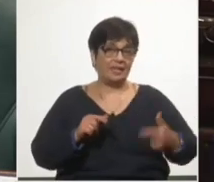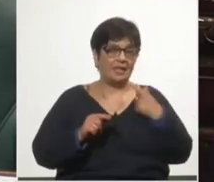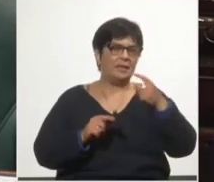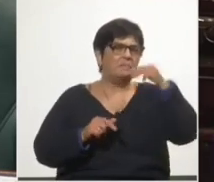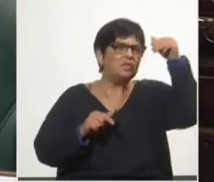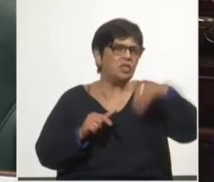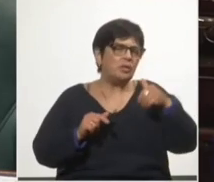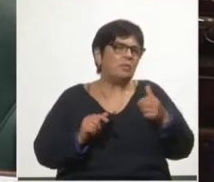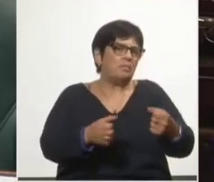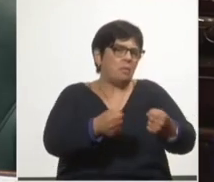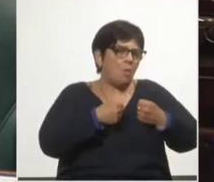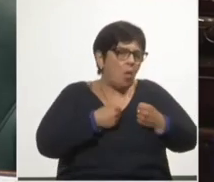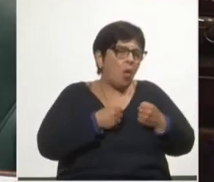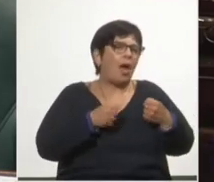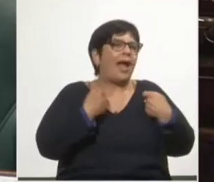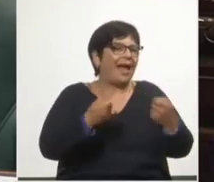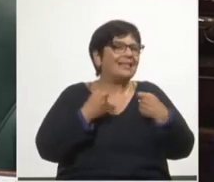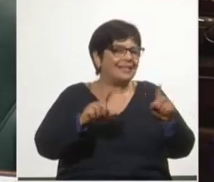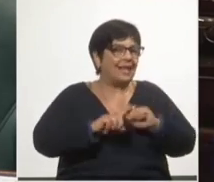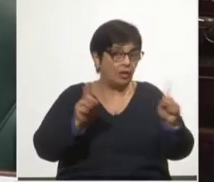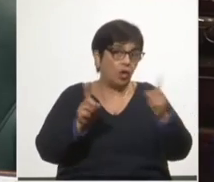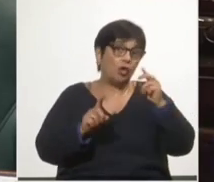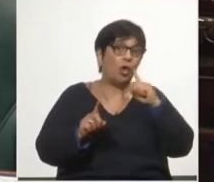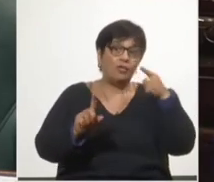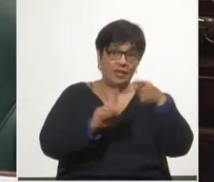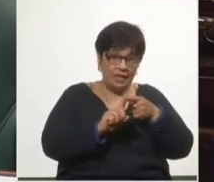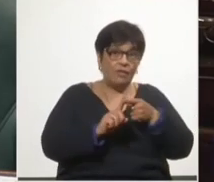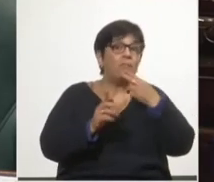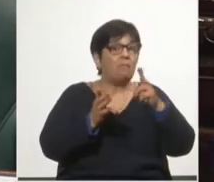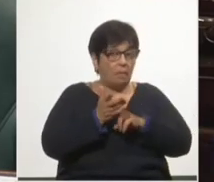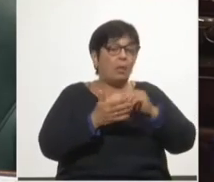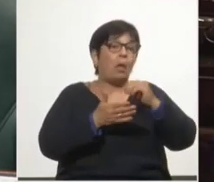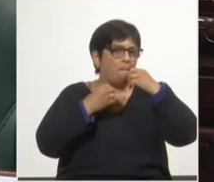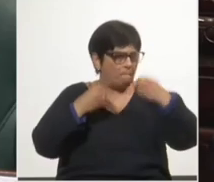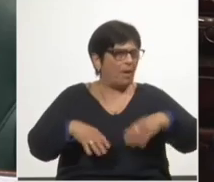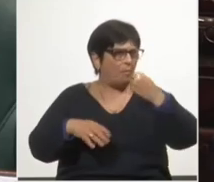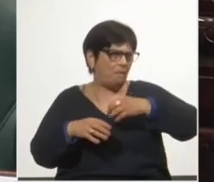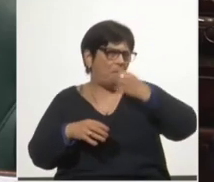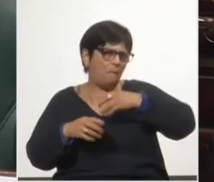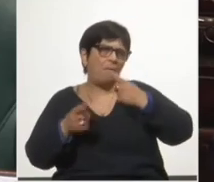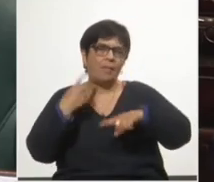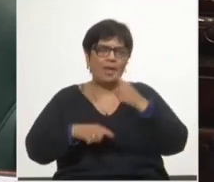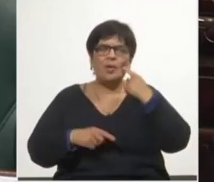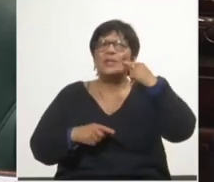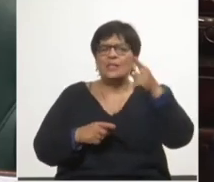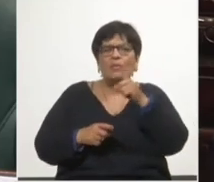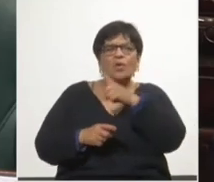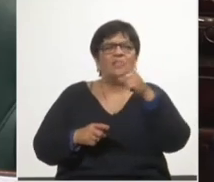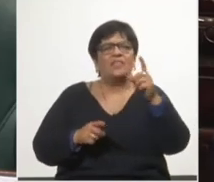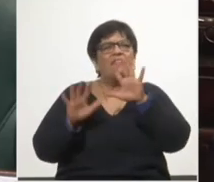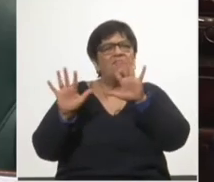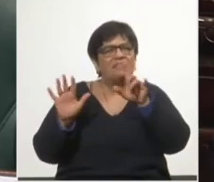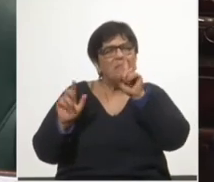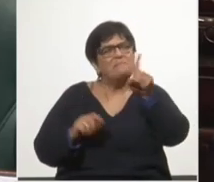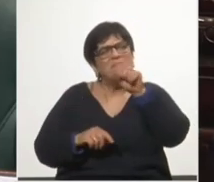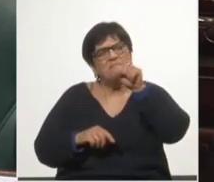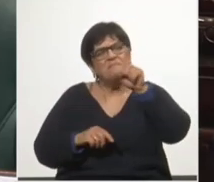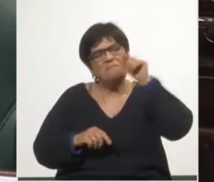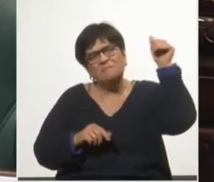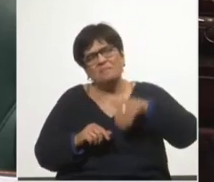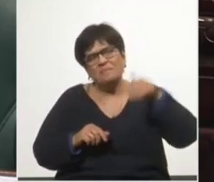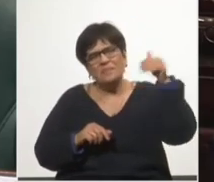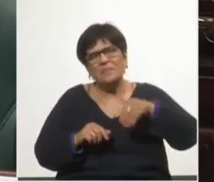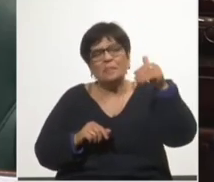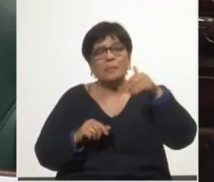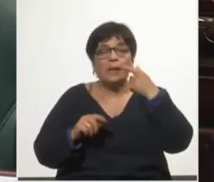a efectos de tener mejores resultados fiscales. Podríamos pensar que estas decenas de millones obedecen, o cientos de